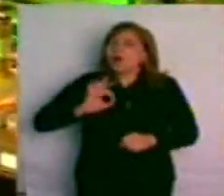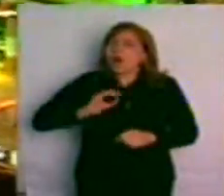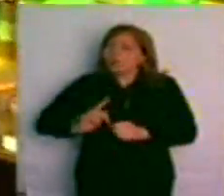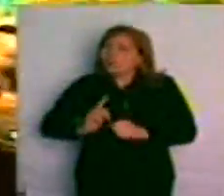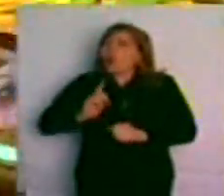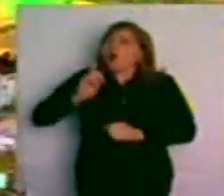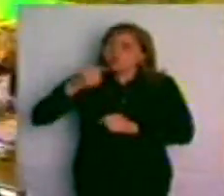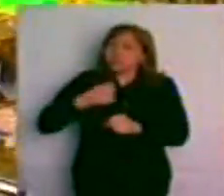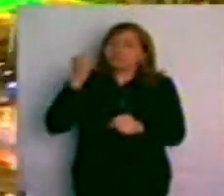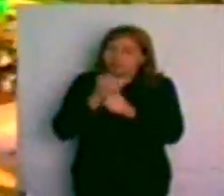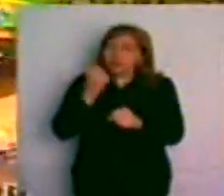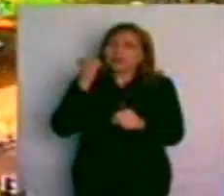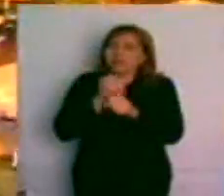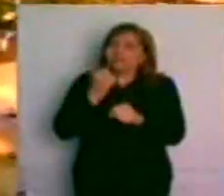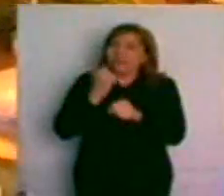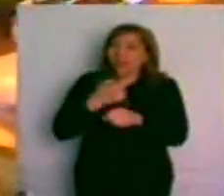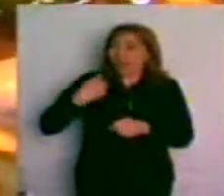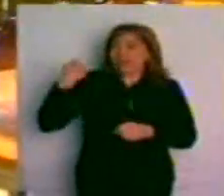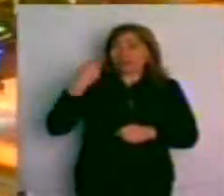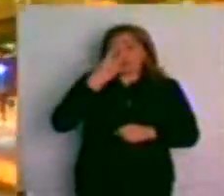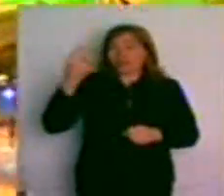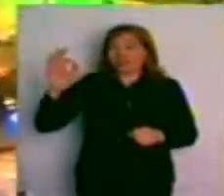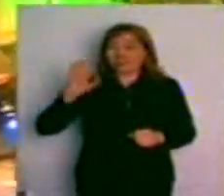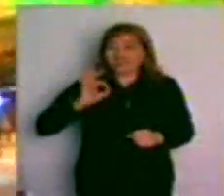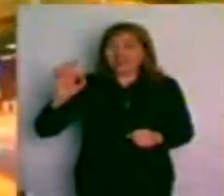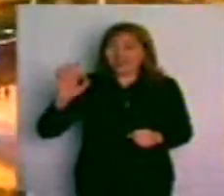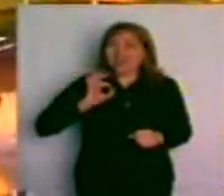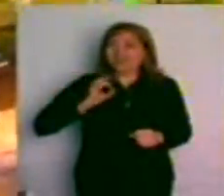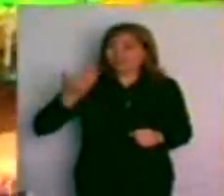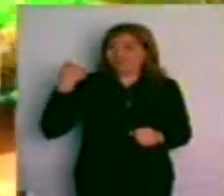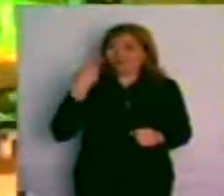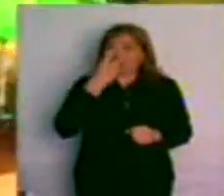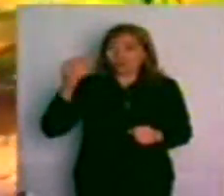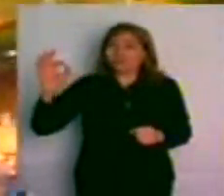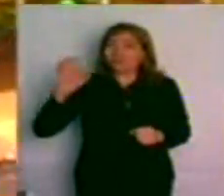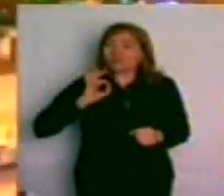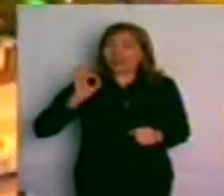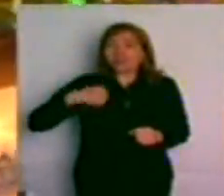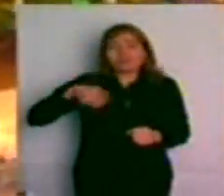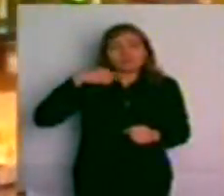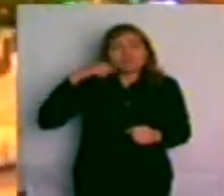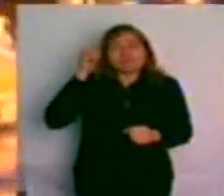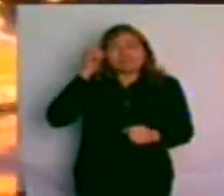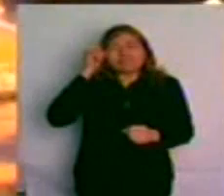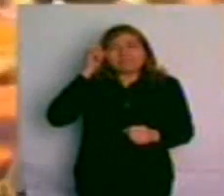y ese bicentenario lo imaginamos